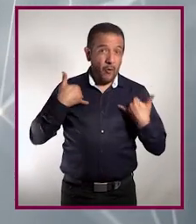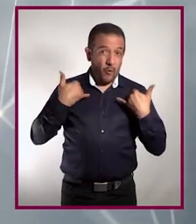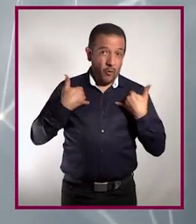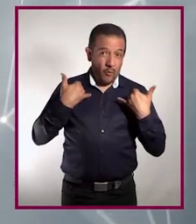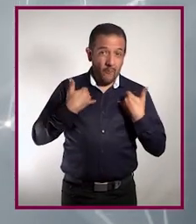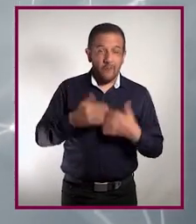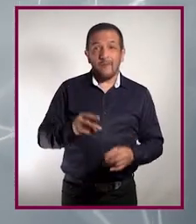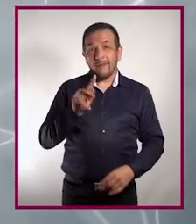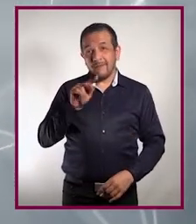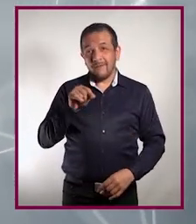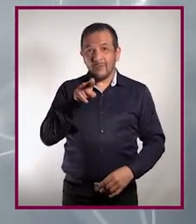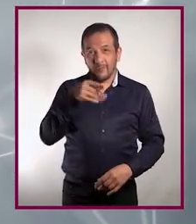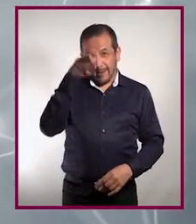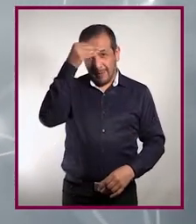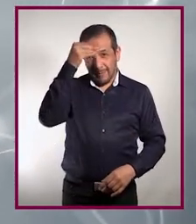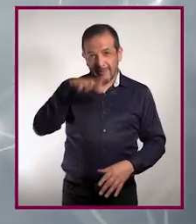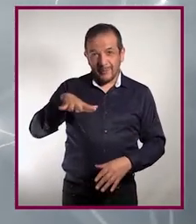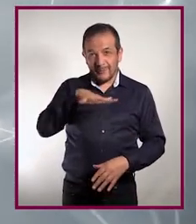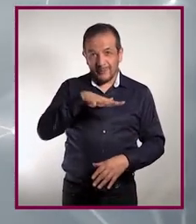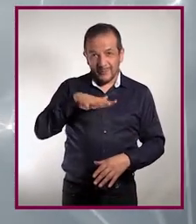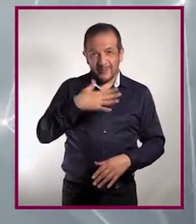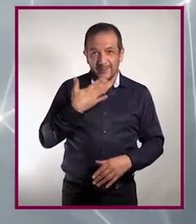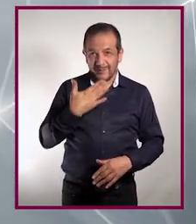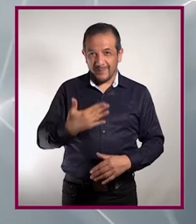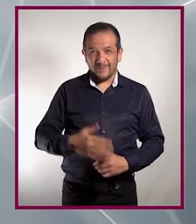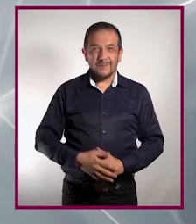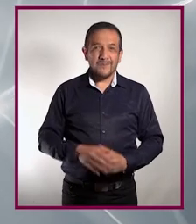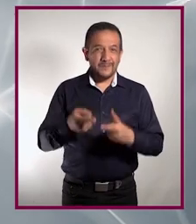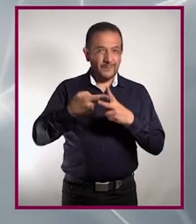un espacio de conocimiento y aprendizaje. Comenzamos.